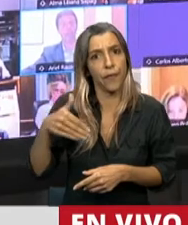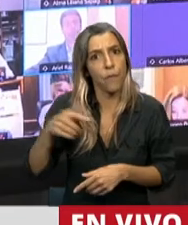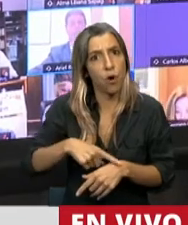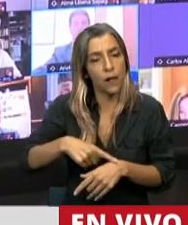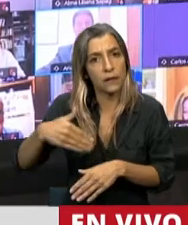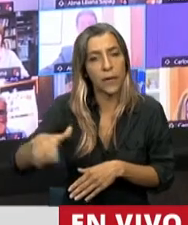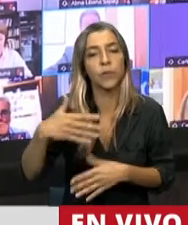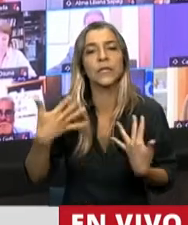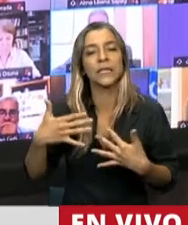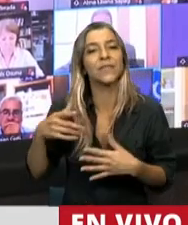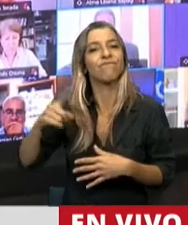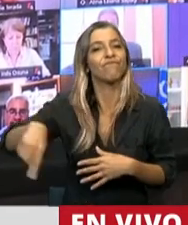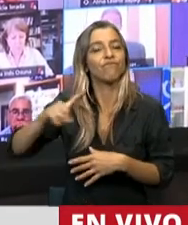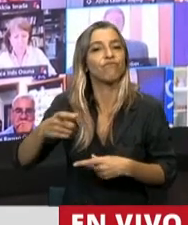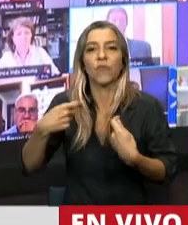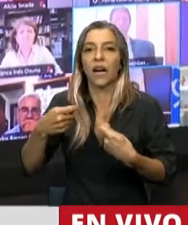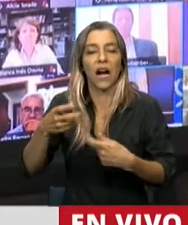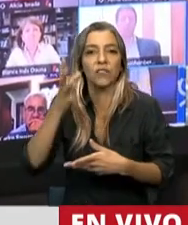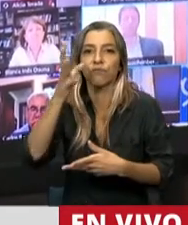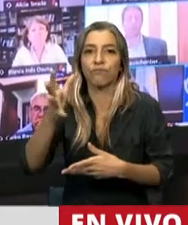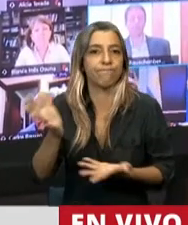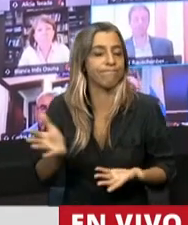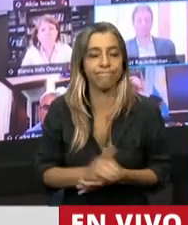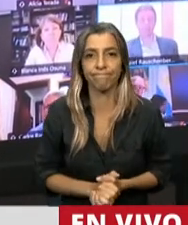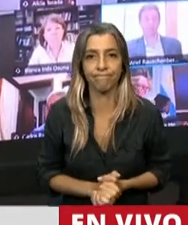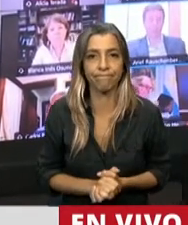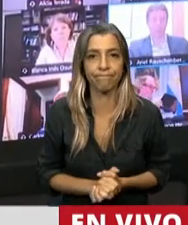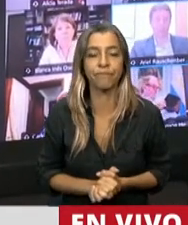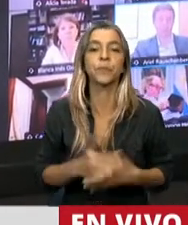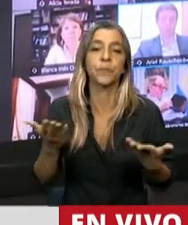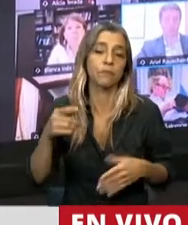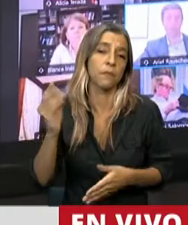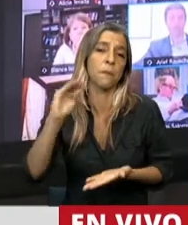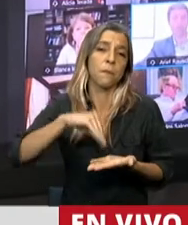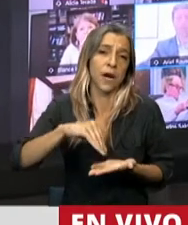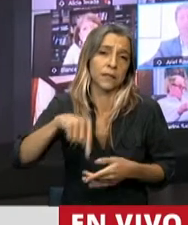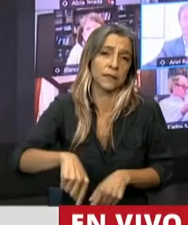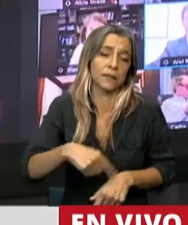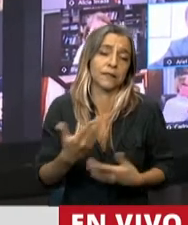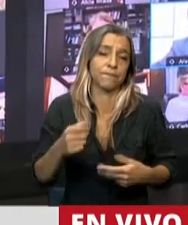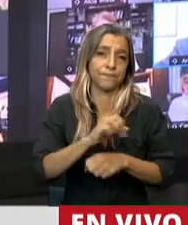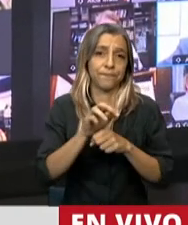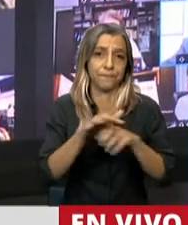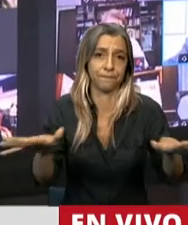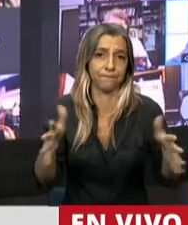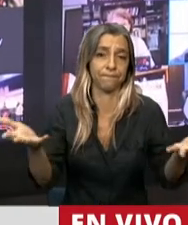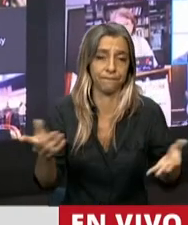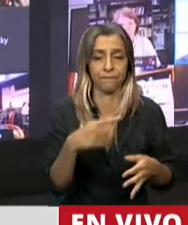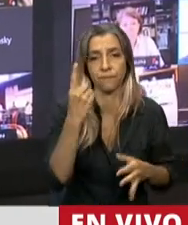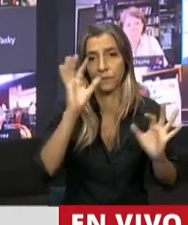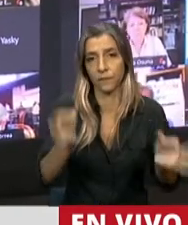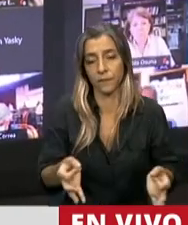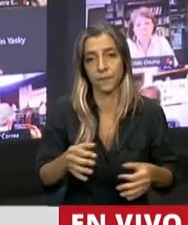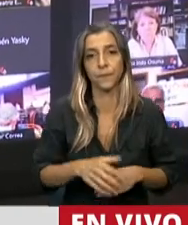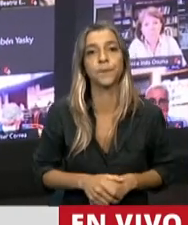costos financieros que necesitamos achicar. Y a esto se sumó la pandemia con los efectos que todos conocemos. El sentido